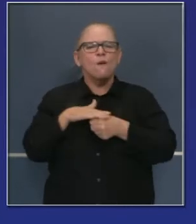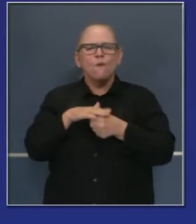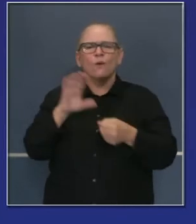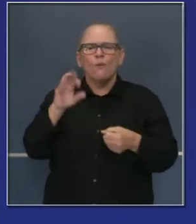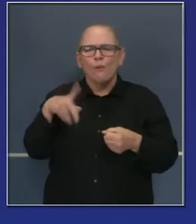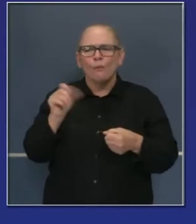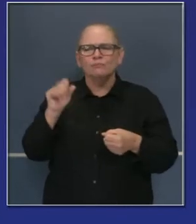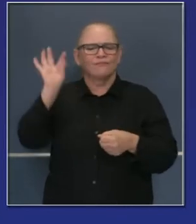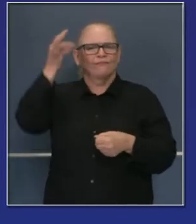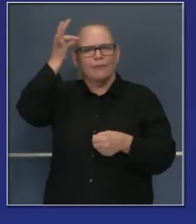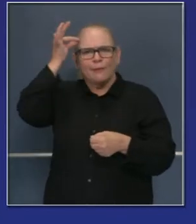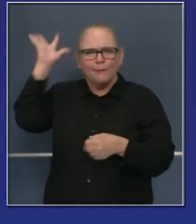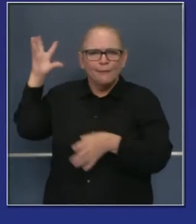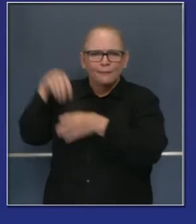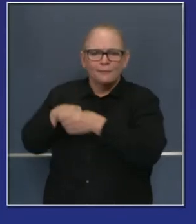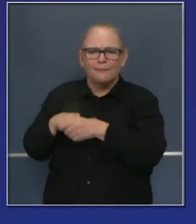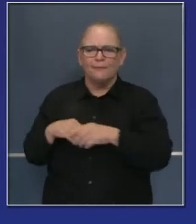nivel federal,